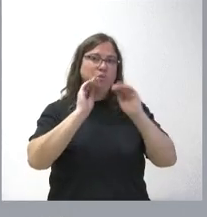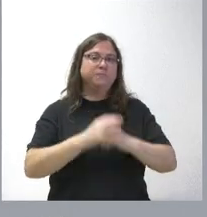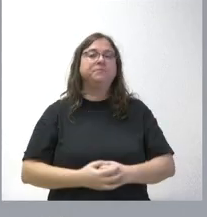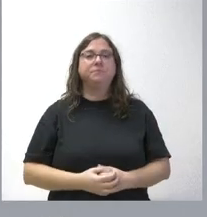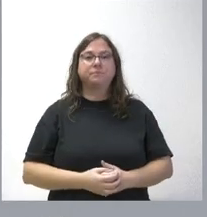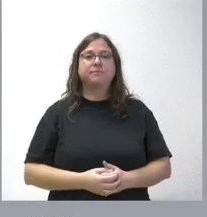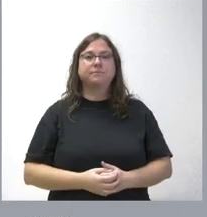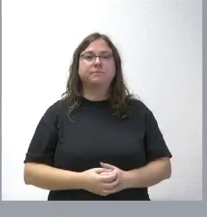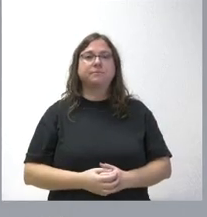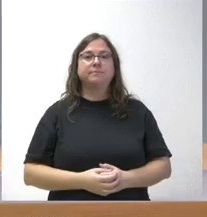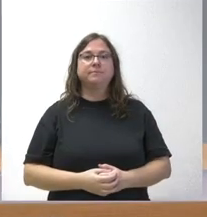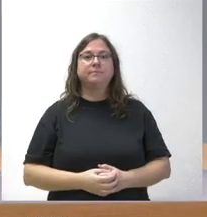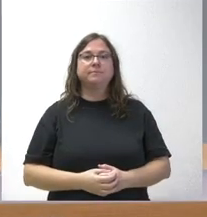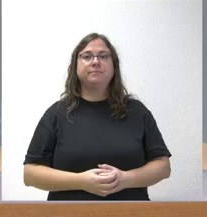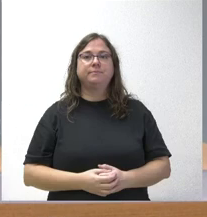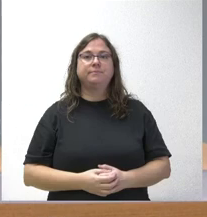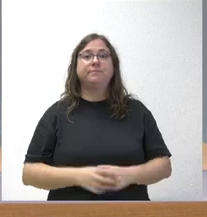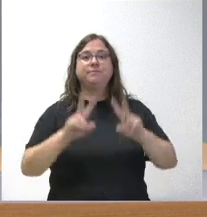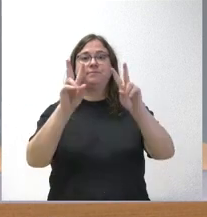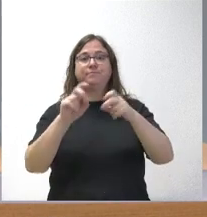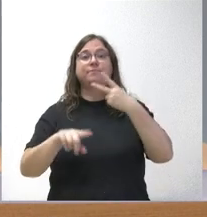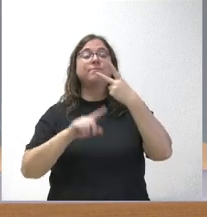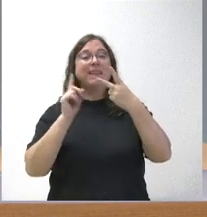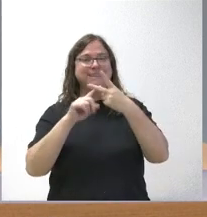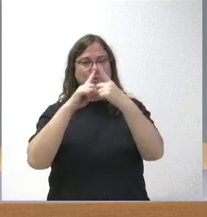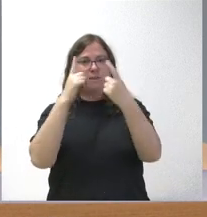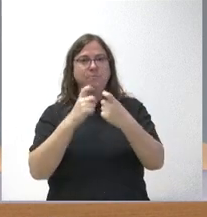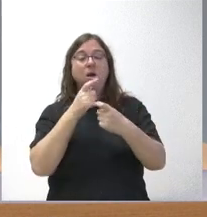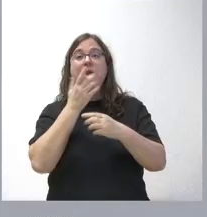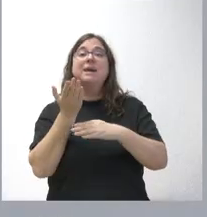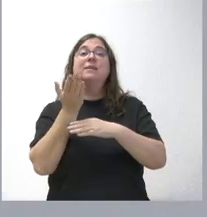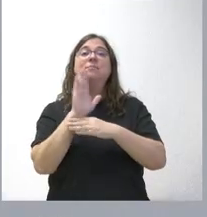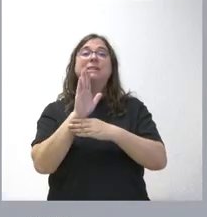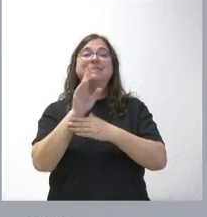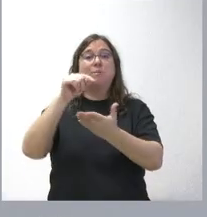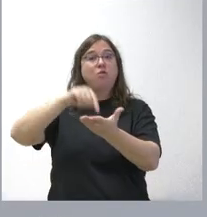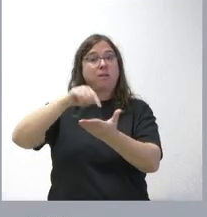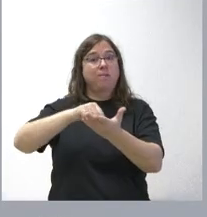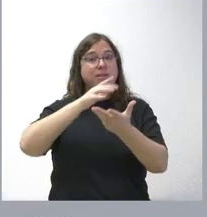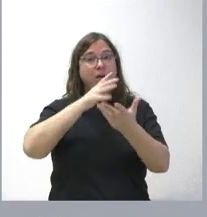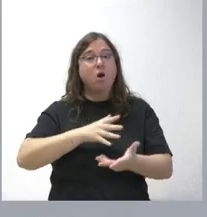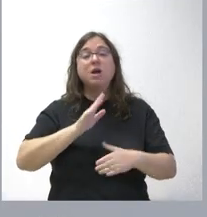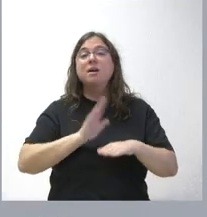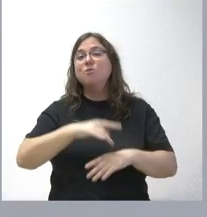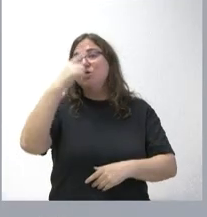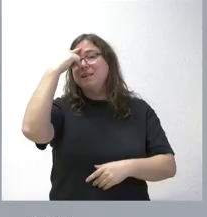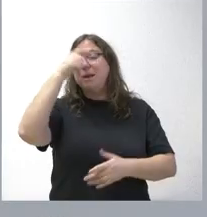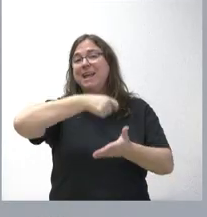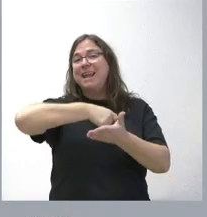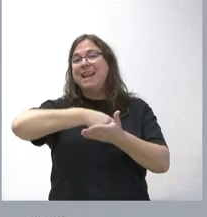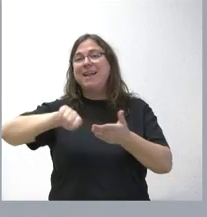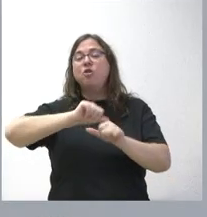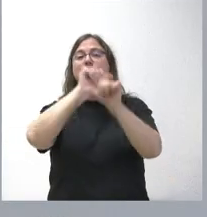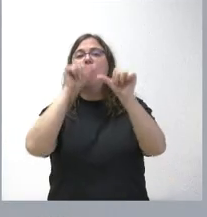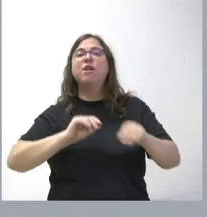públicos. Sobre la segunda cuestión, presentamos ahora este requerimiento, porque saben ustedes que la liquidación del modelo de